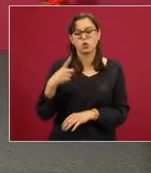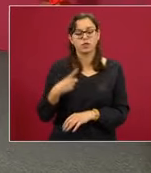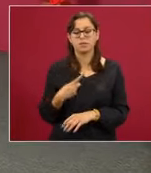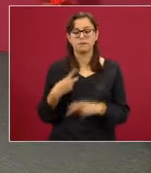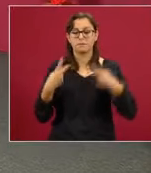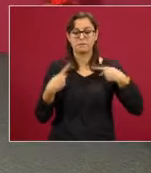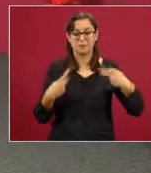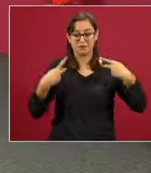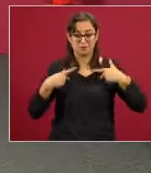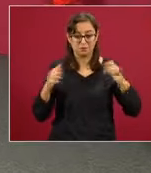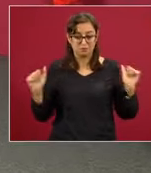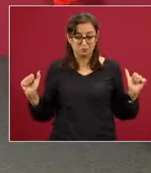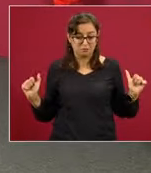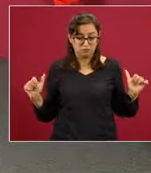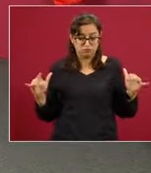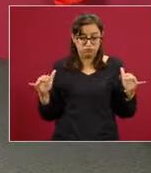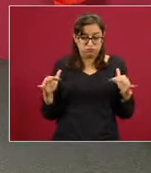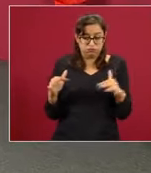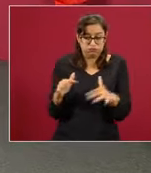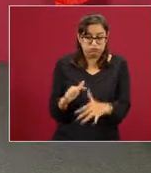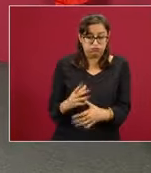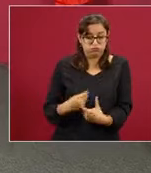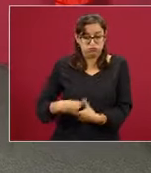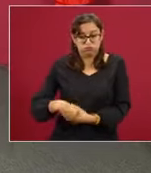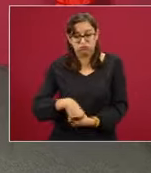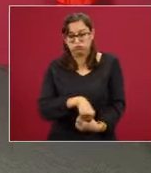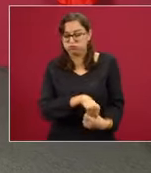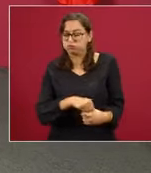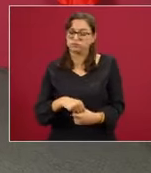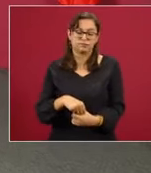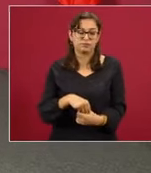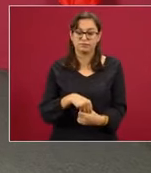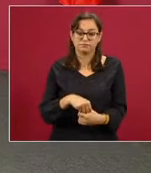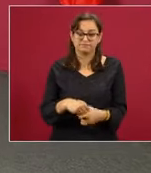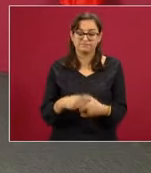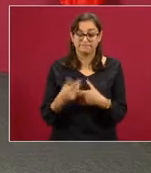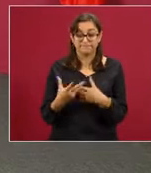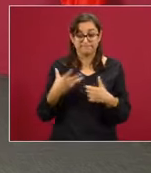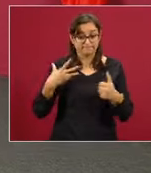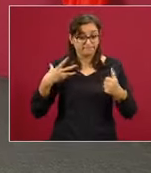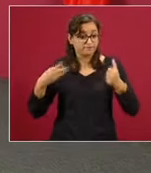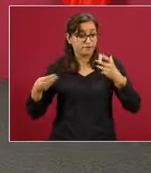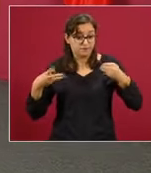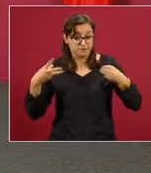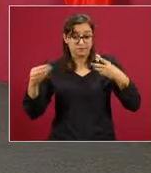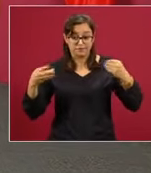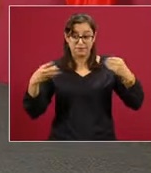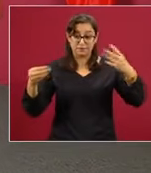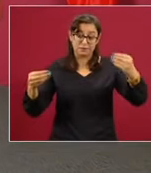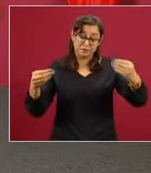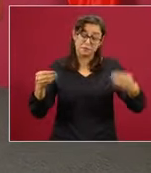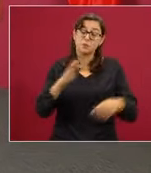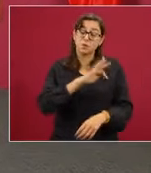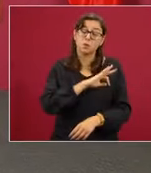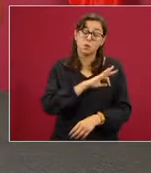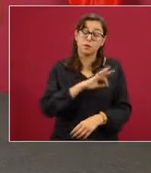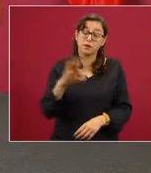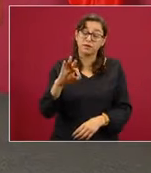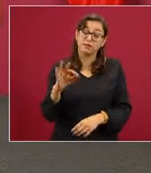mayores, que no se aglutinen por el contagio, pero